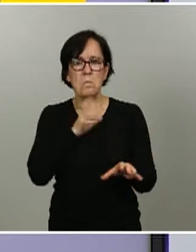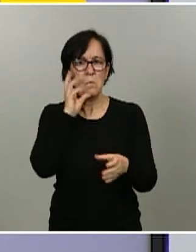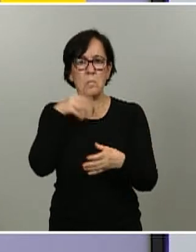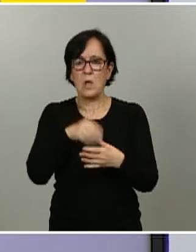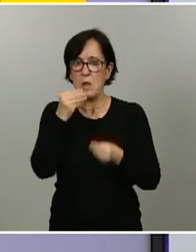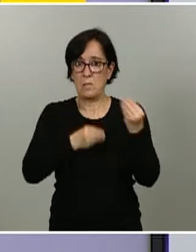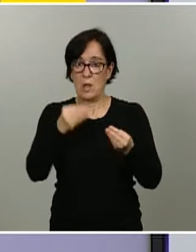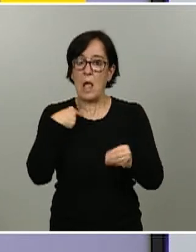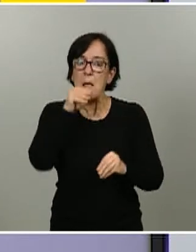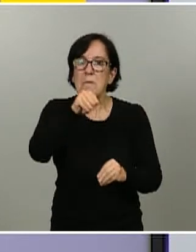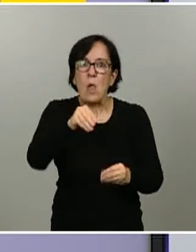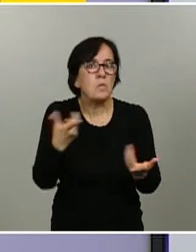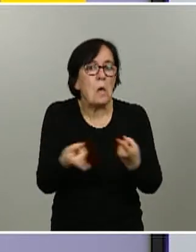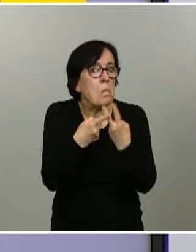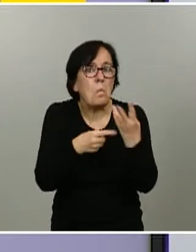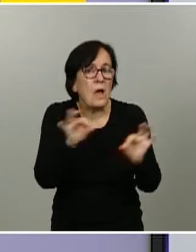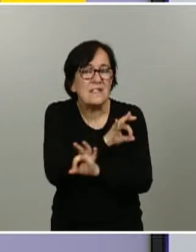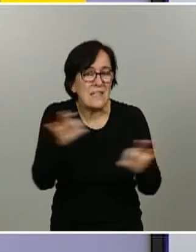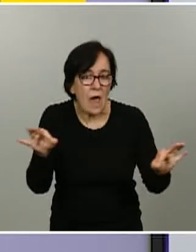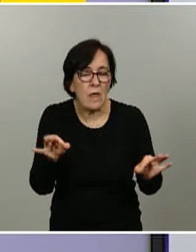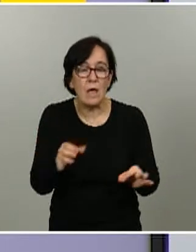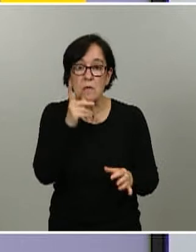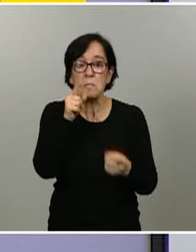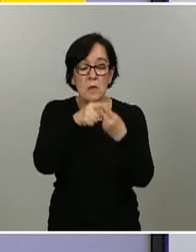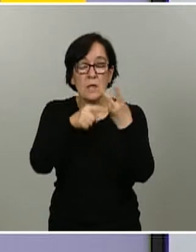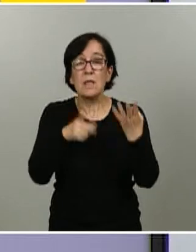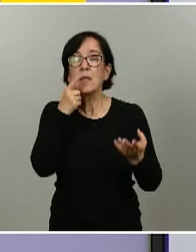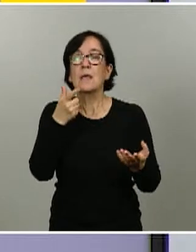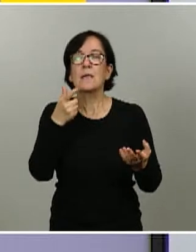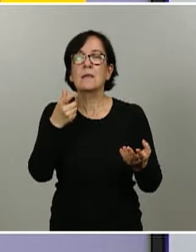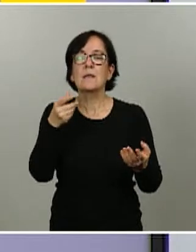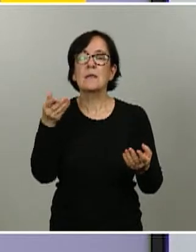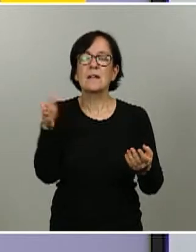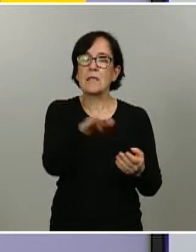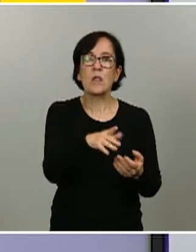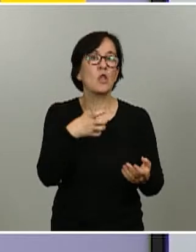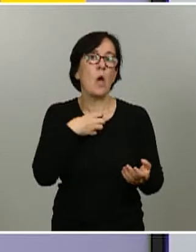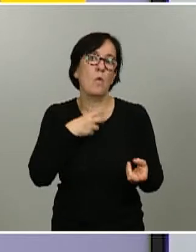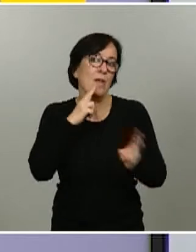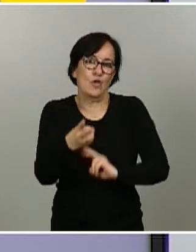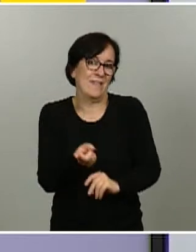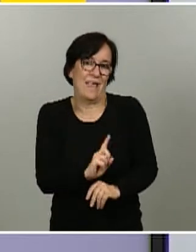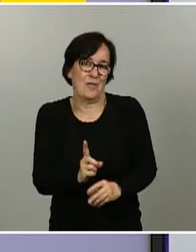preguntado. Respecto a la pregunta de la letalidad, este estudio no puede contestar esto porque